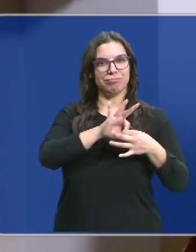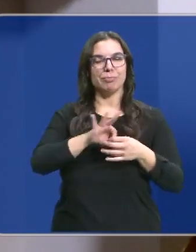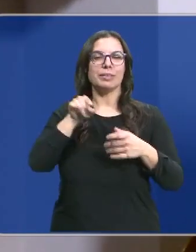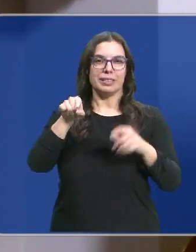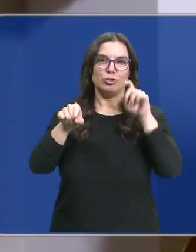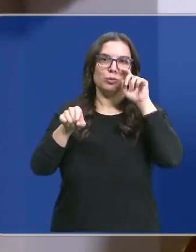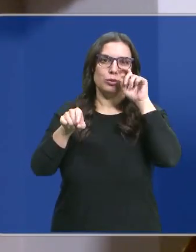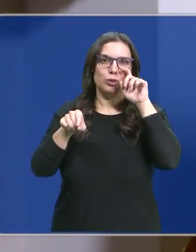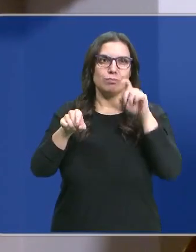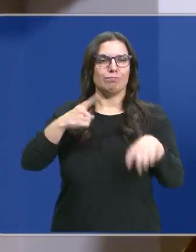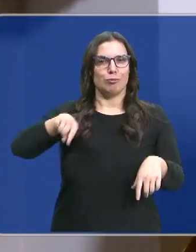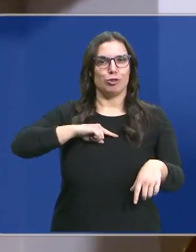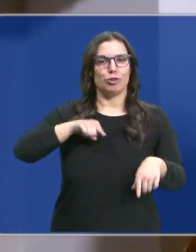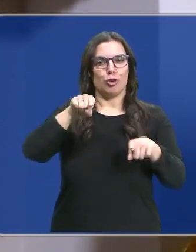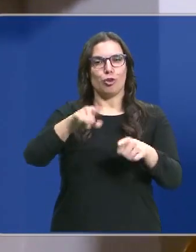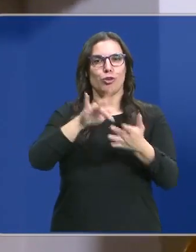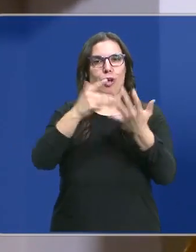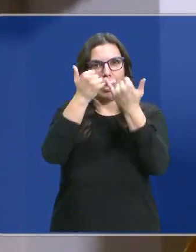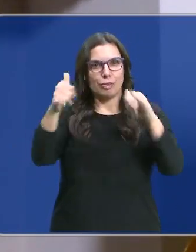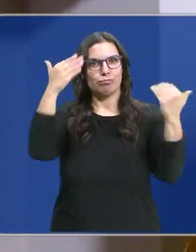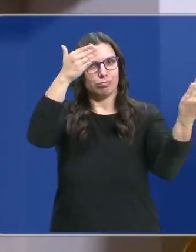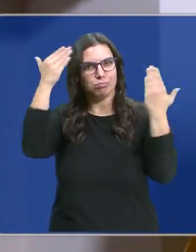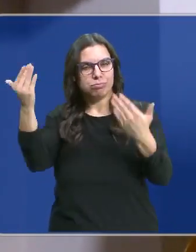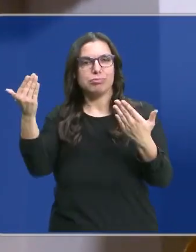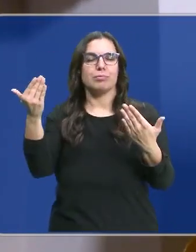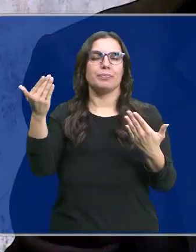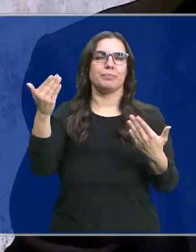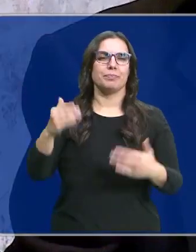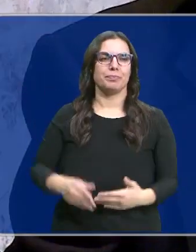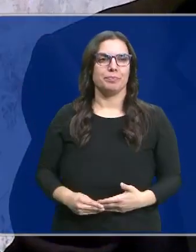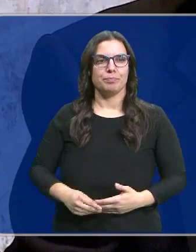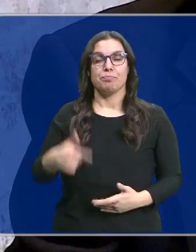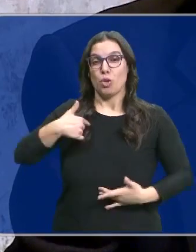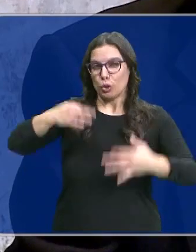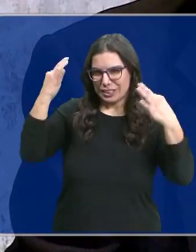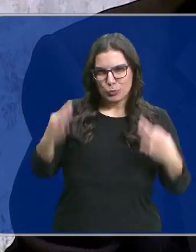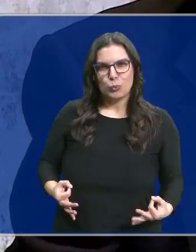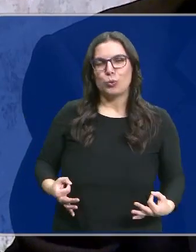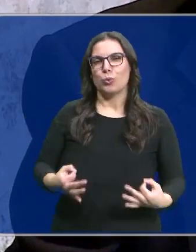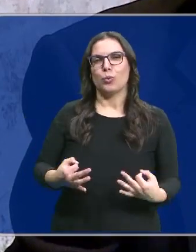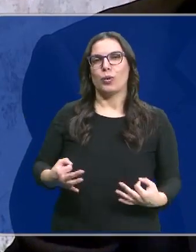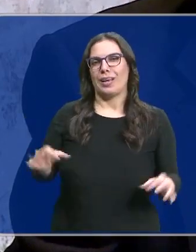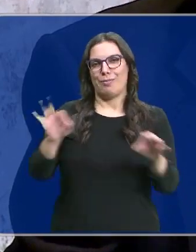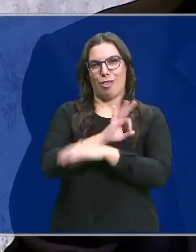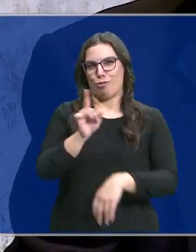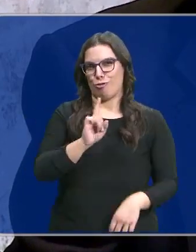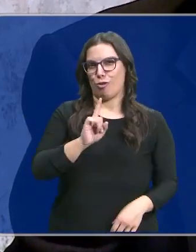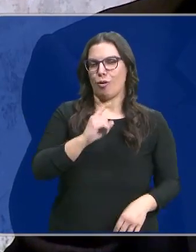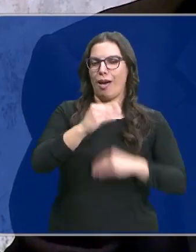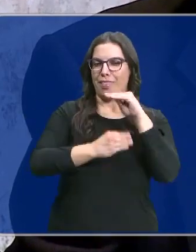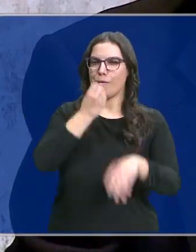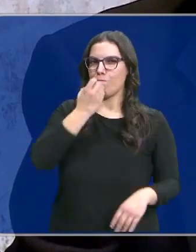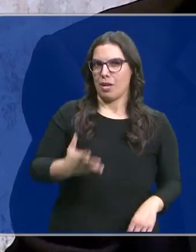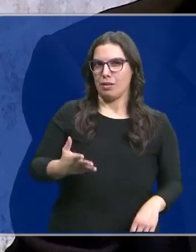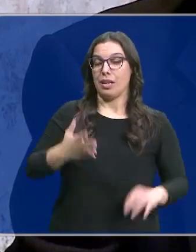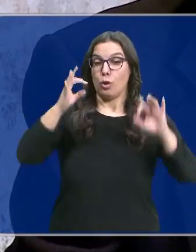celebrando hoy. Que estoy segura, segura de que no nos equivocamos y que es